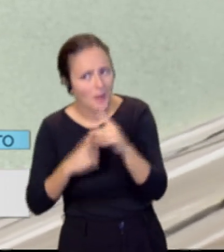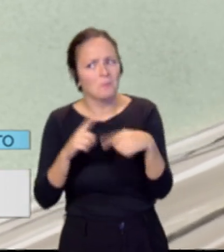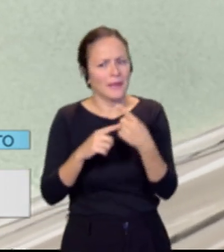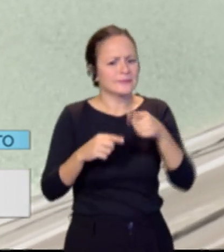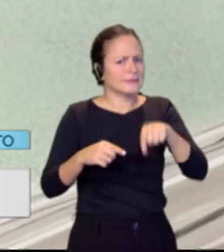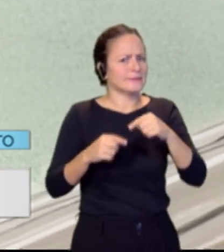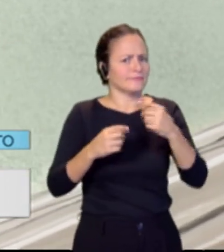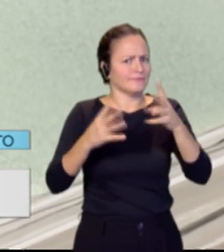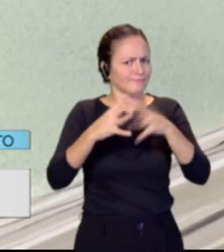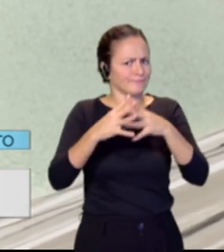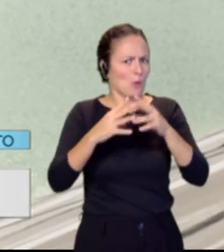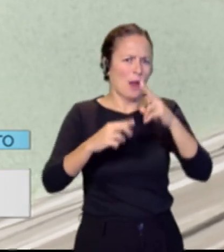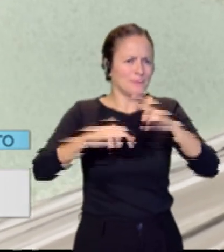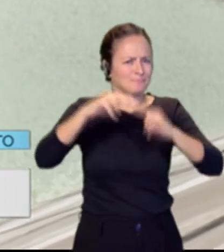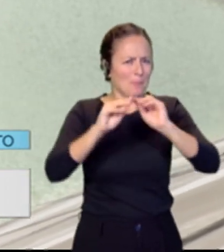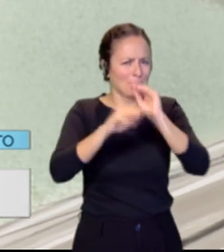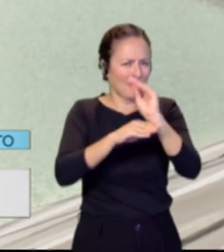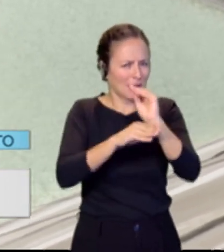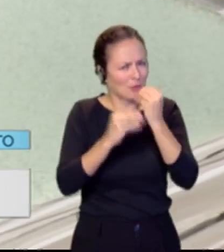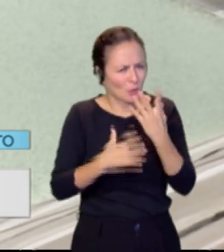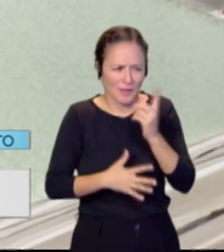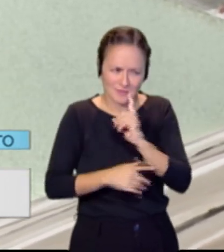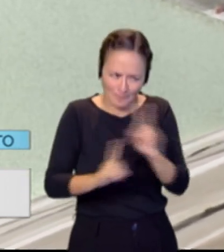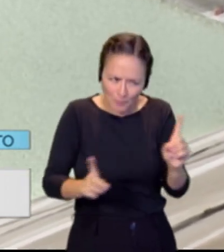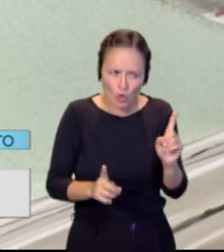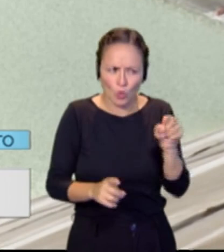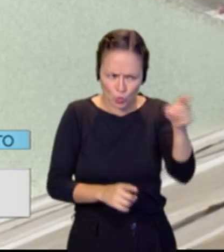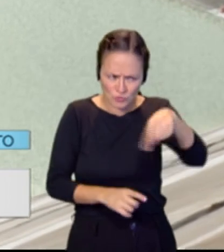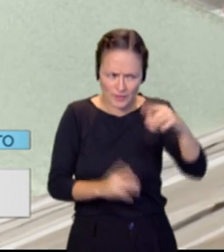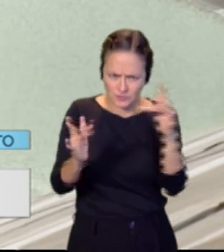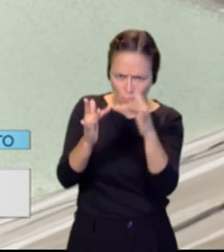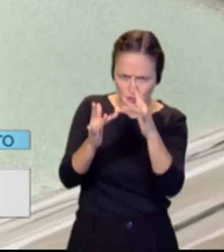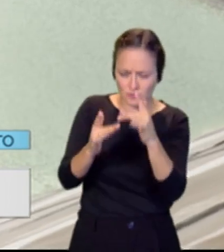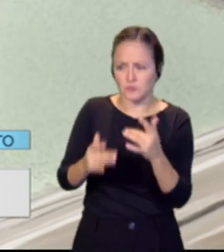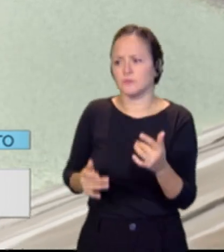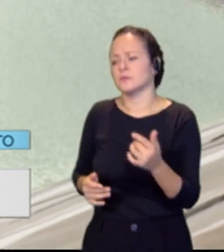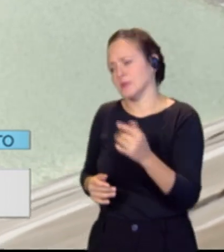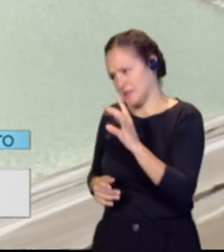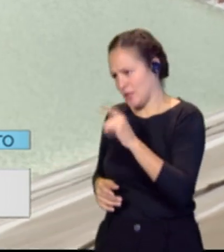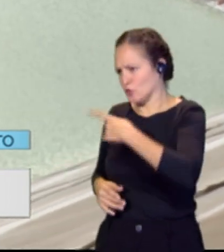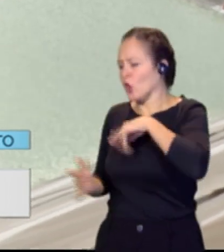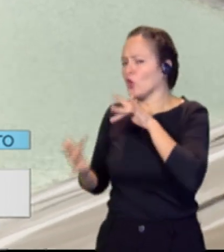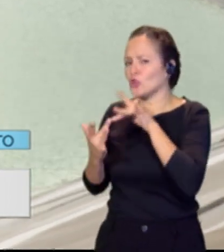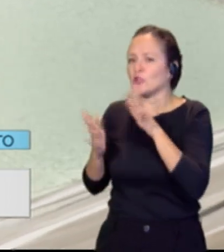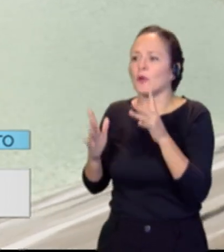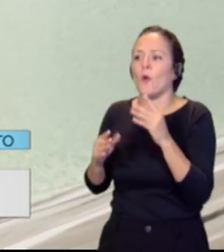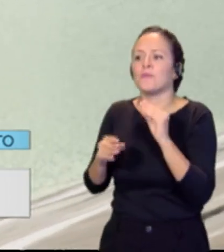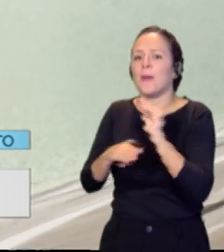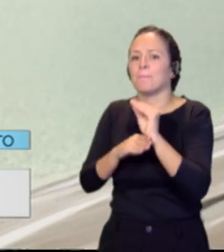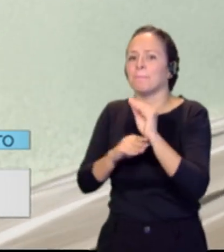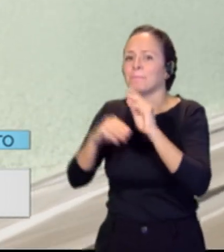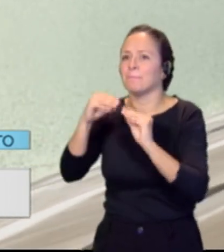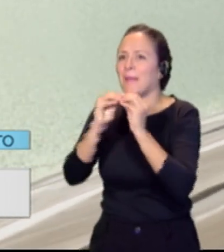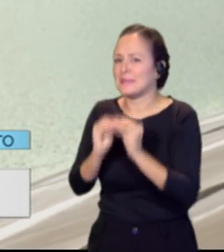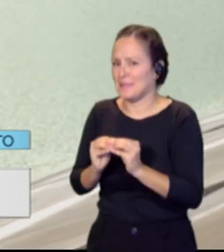infraestructuras. Me imagino que ustedes están en contacto con ellos. Estamos en contacto. La falta de mantenimiento, bueno, no es falta de mantenimiento, está